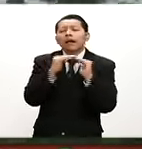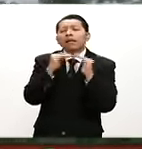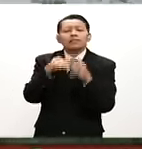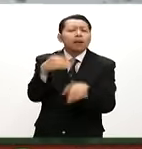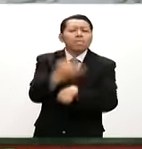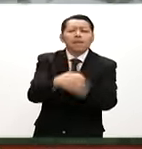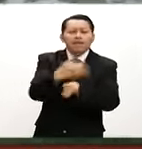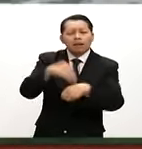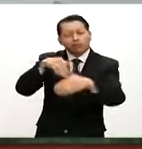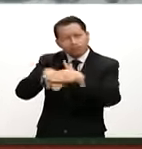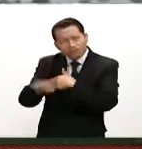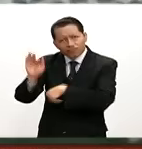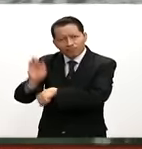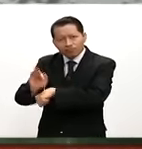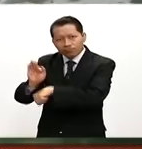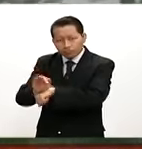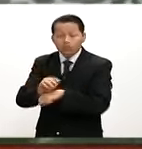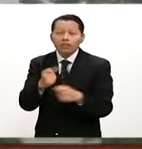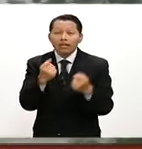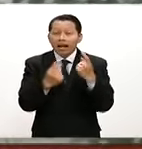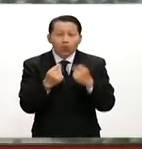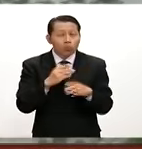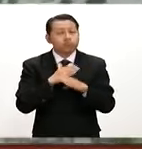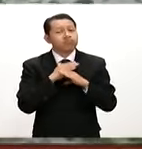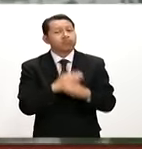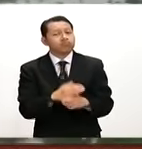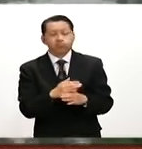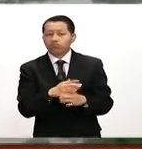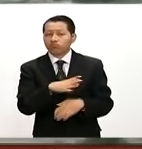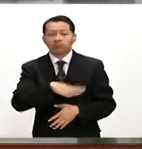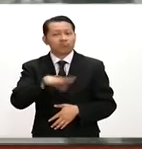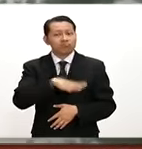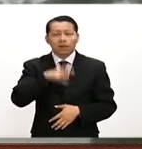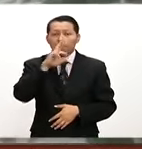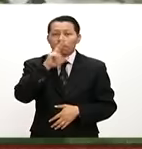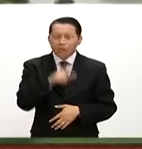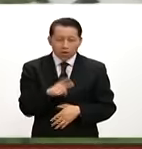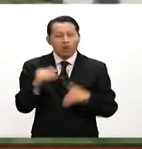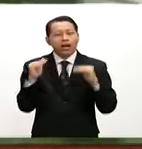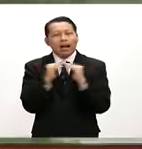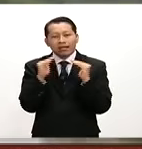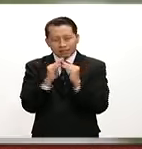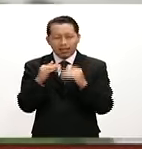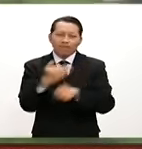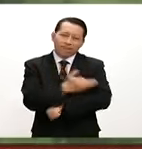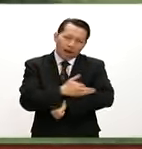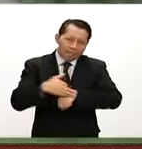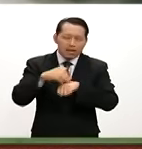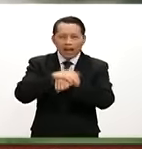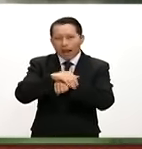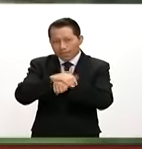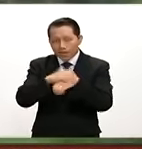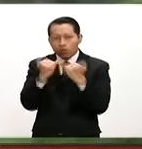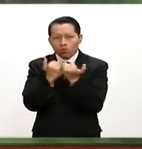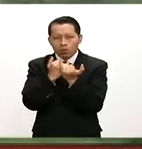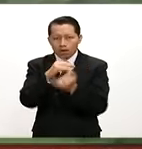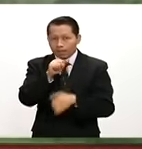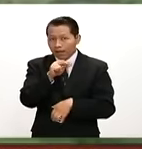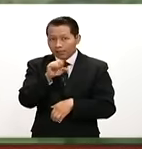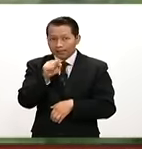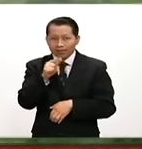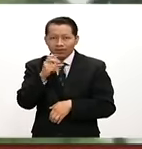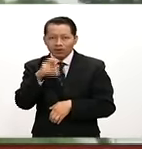aérea y terrestre, pero se negaron a evitarlos y optaron por irse a casa de familiares y amigos. Mayara de Salvador dijo que nueve